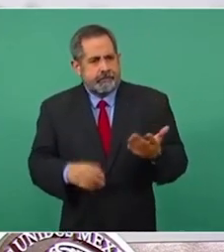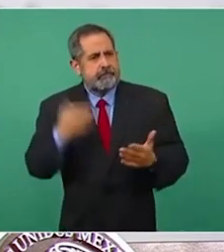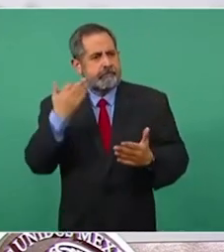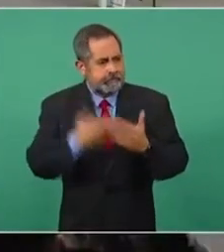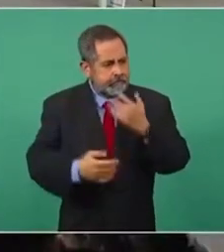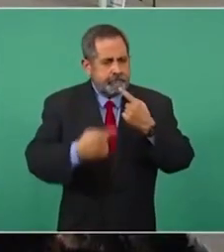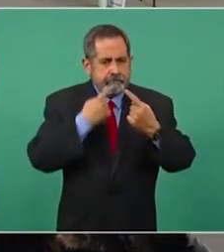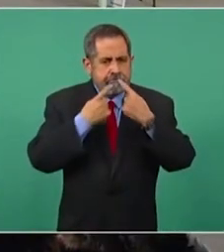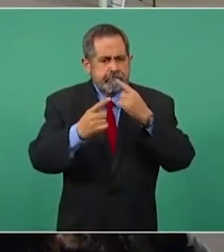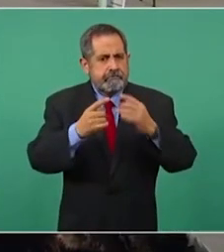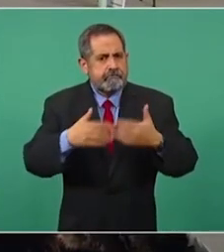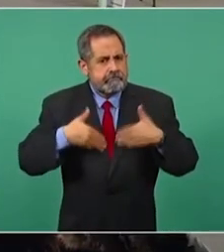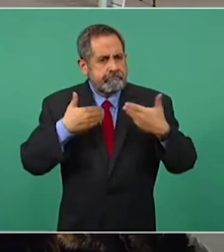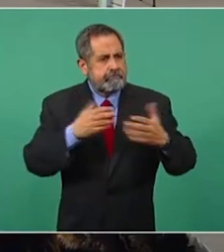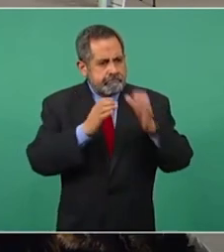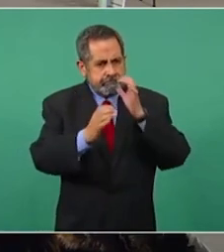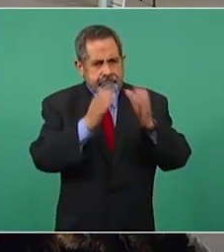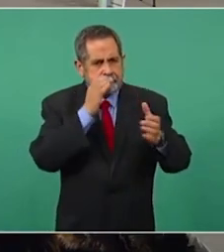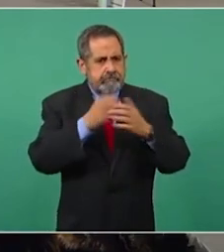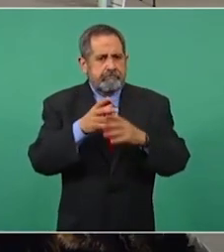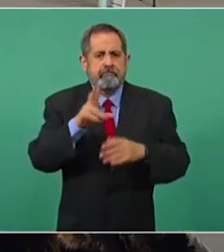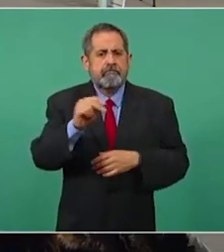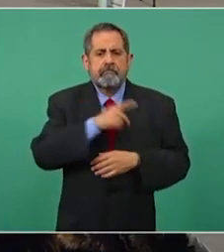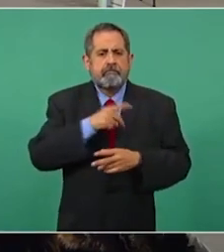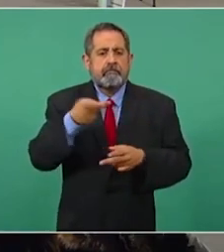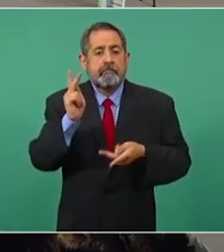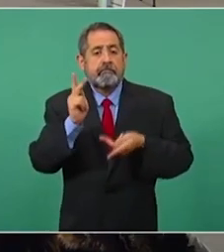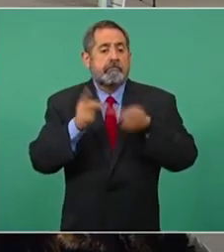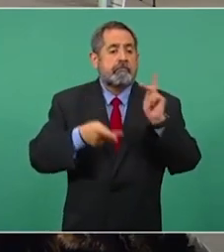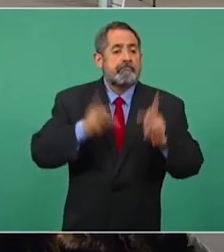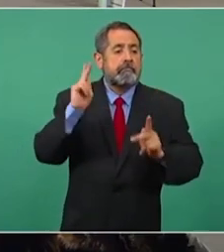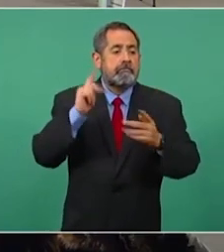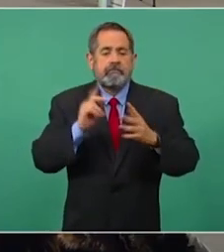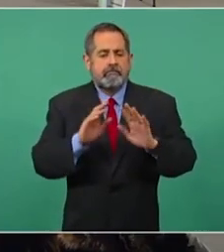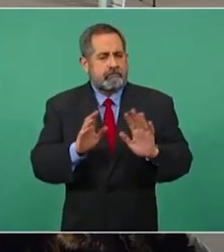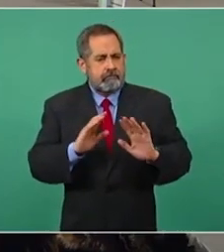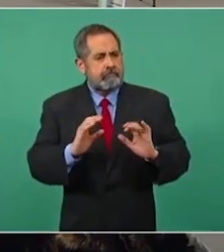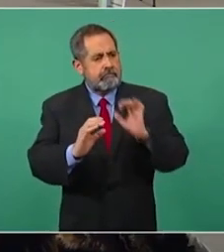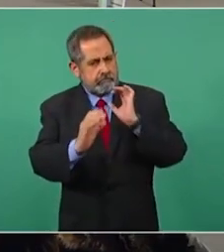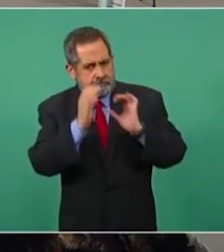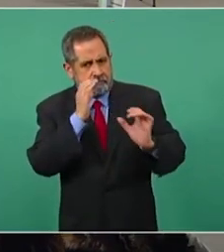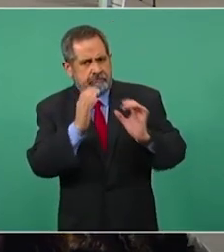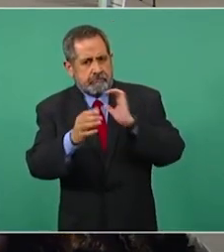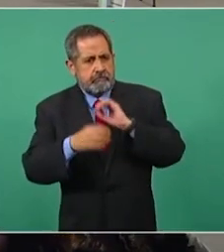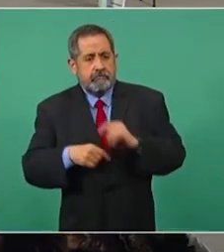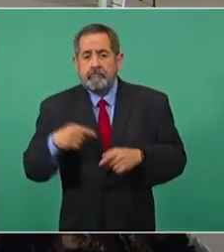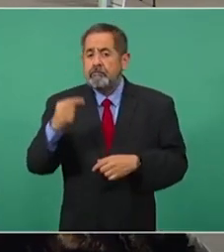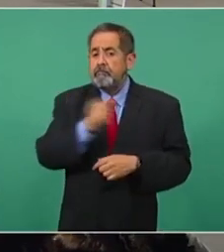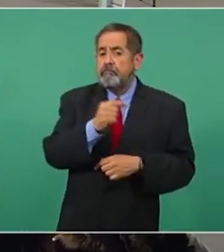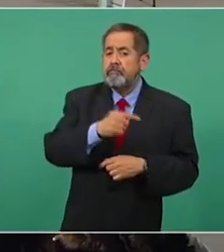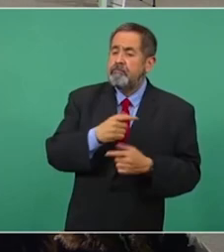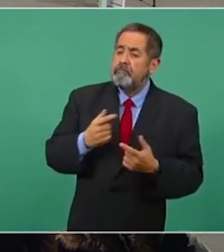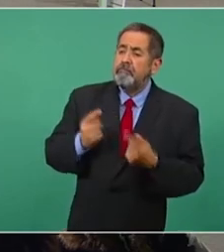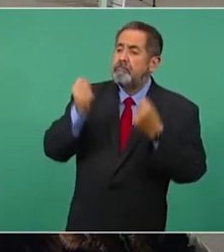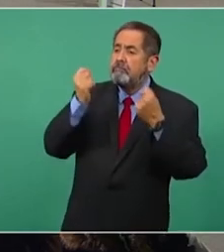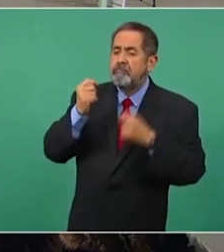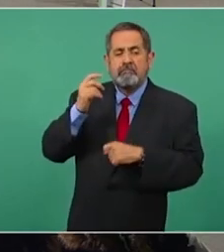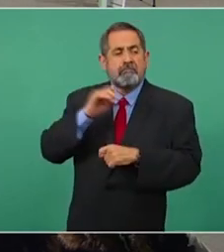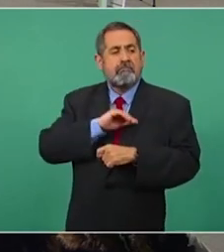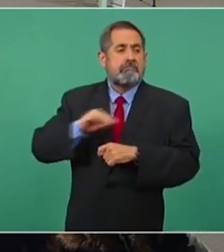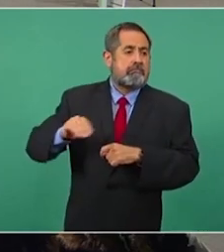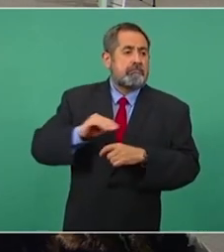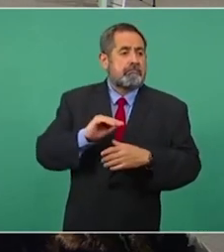de un diálogo incondicional. De nuevo, sin previo aviso y de manera unilateral, establecieron una mesa del